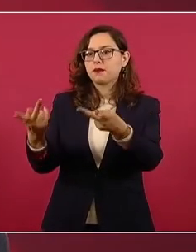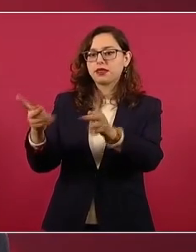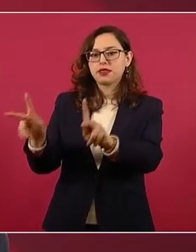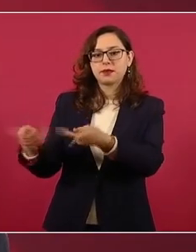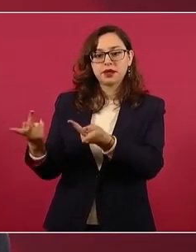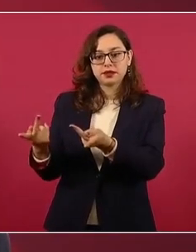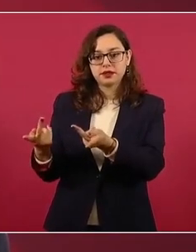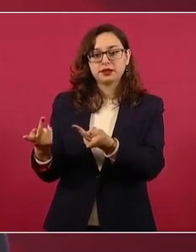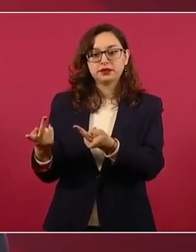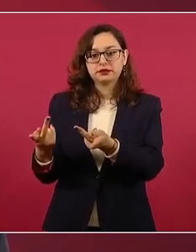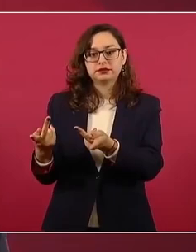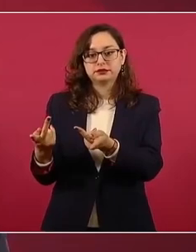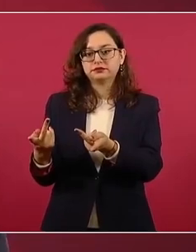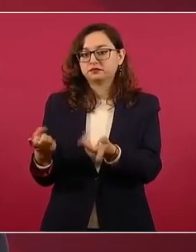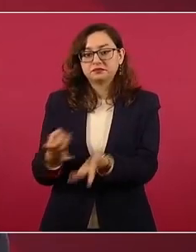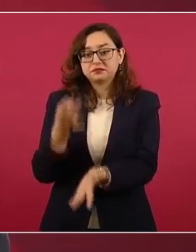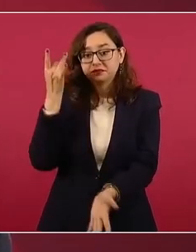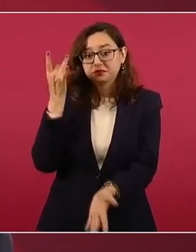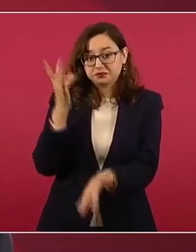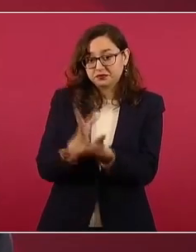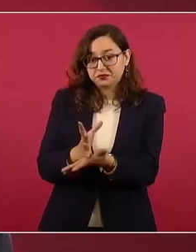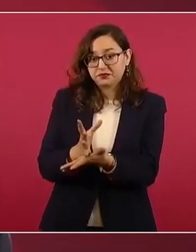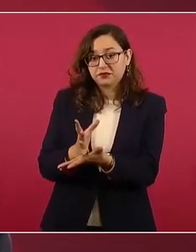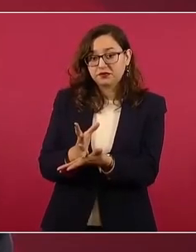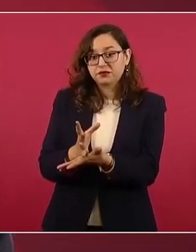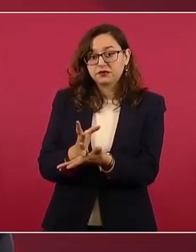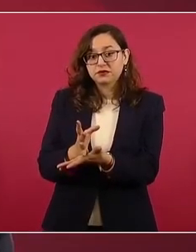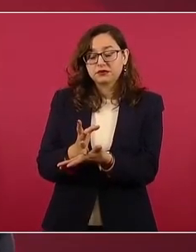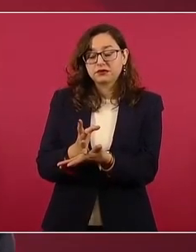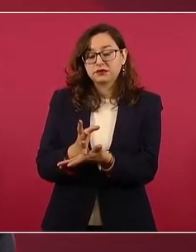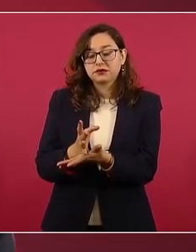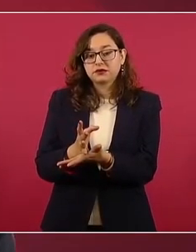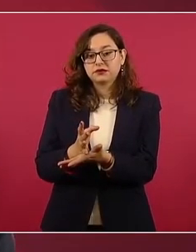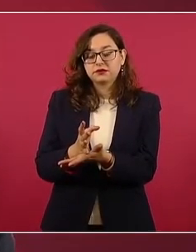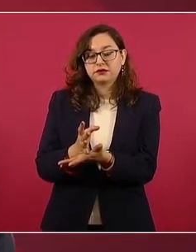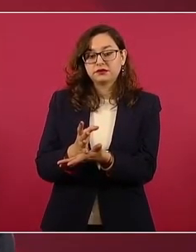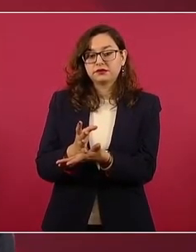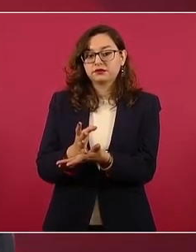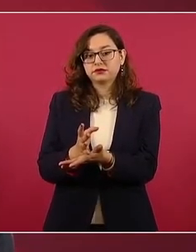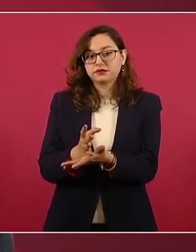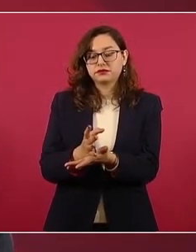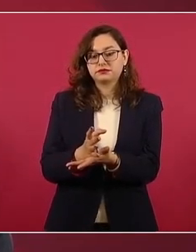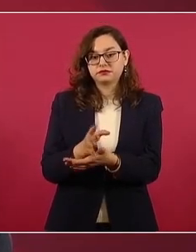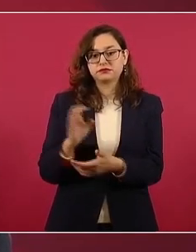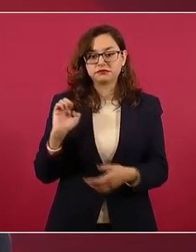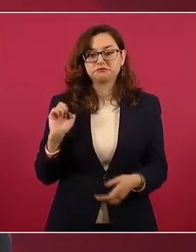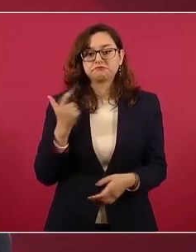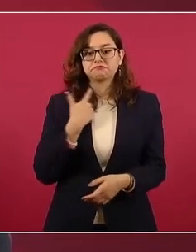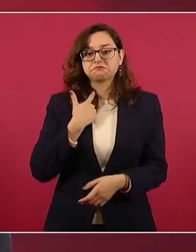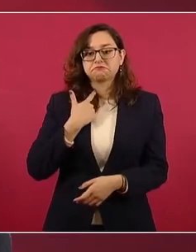era una secretaría para rematar y vender